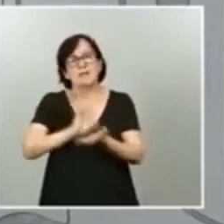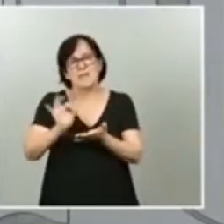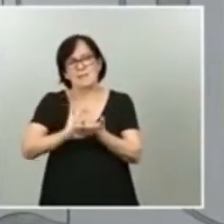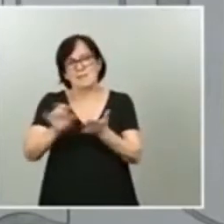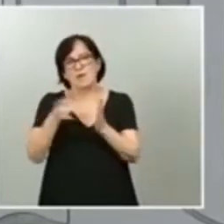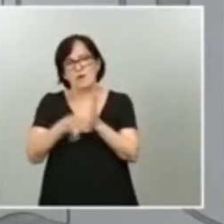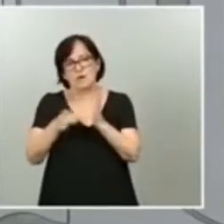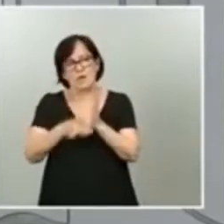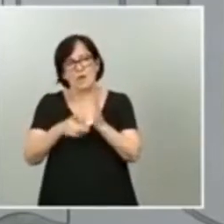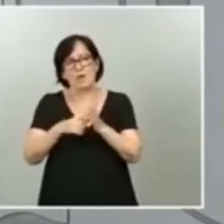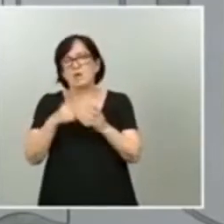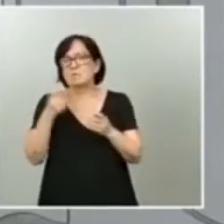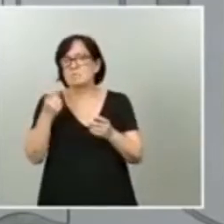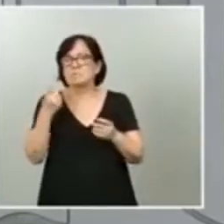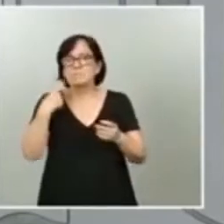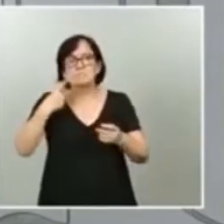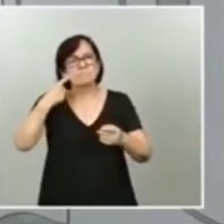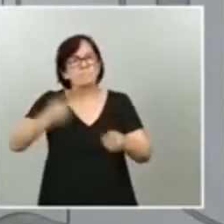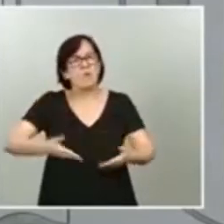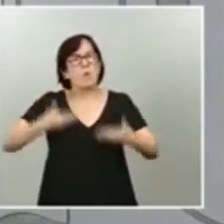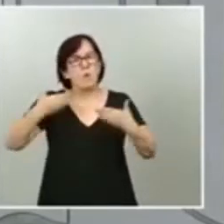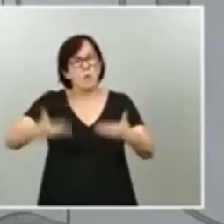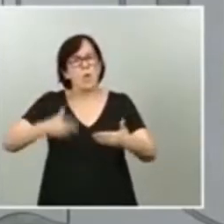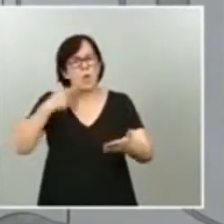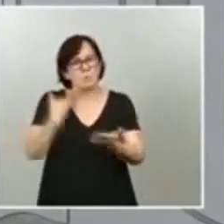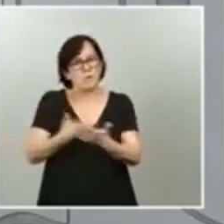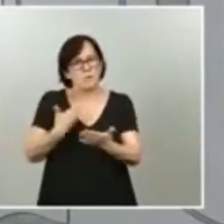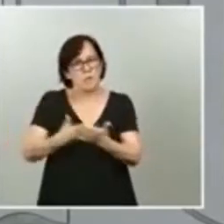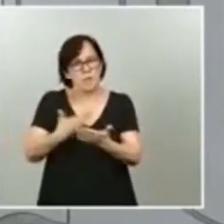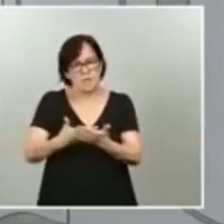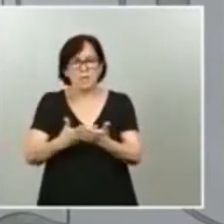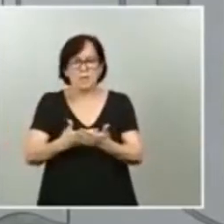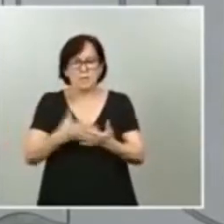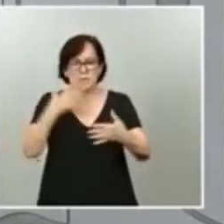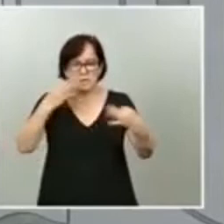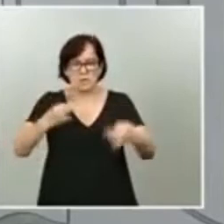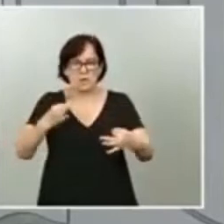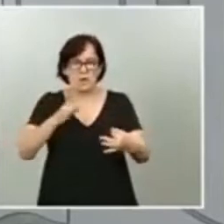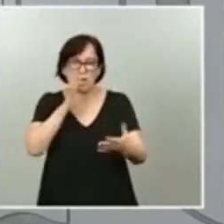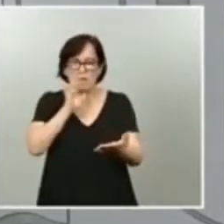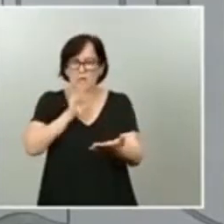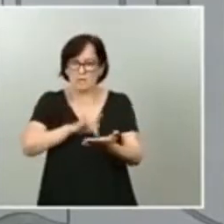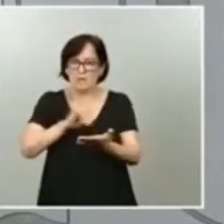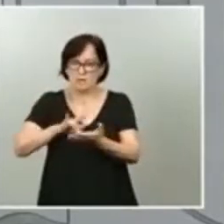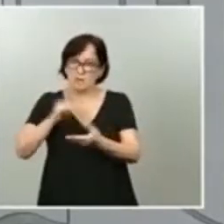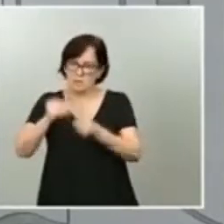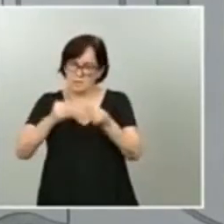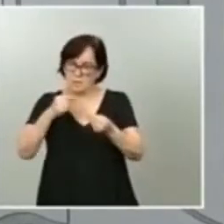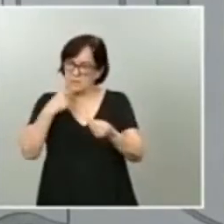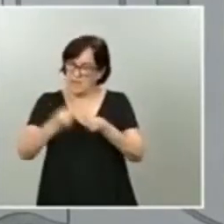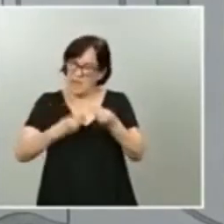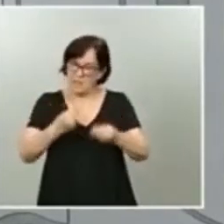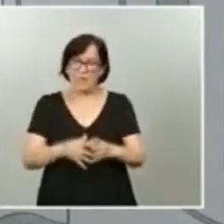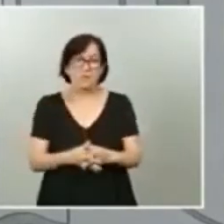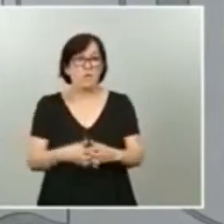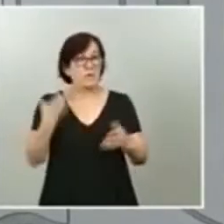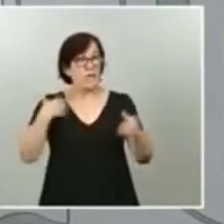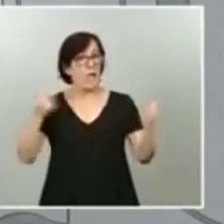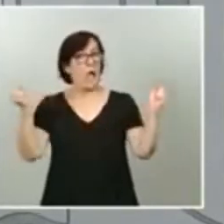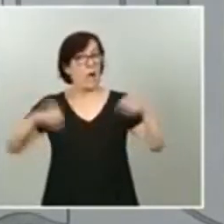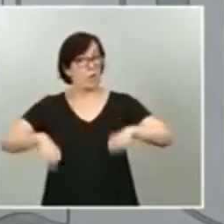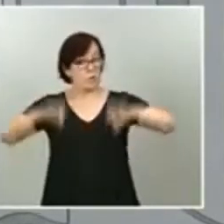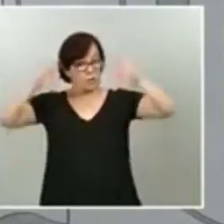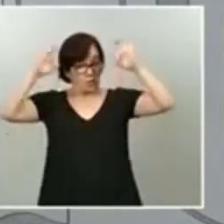frecuencia y con la periodicidad y con las garantías de seguridad que hasta la fecha se están planteando. Cuando se llegue al acuerdo definitivo, pues